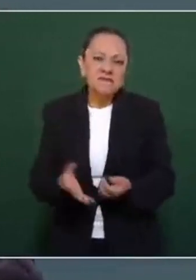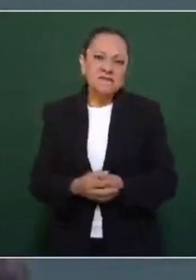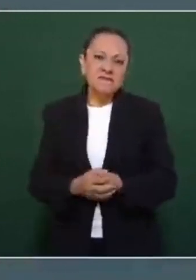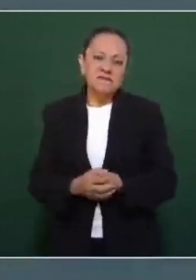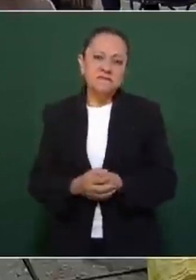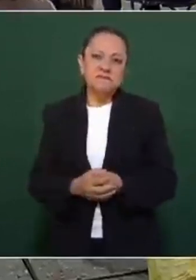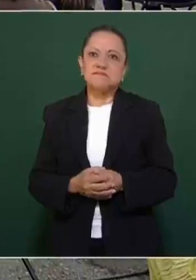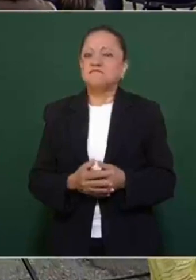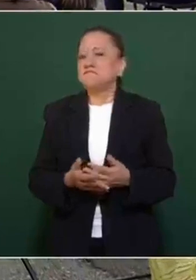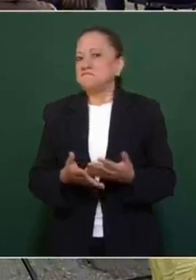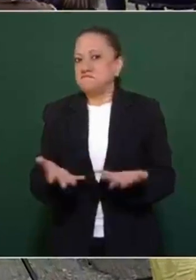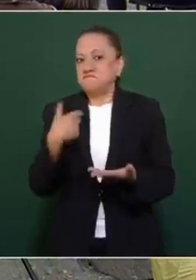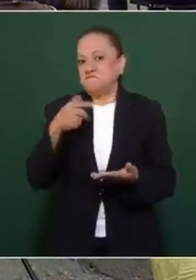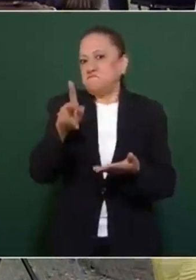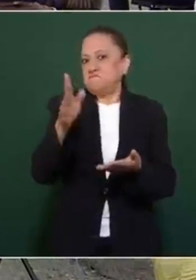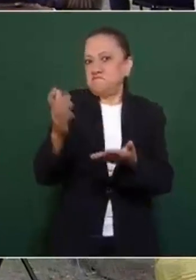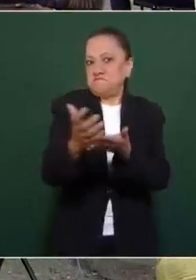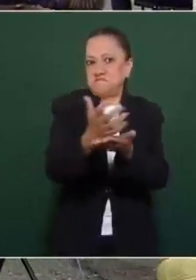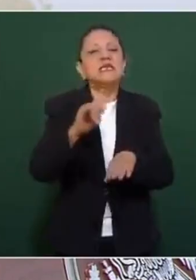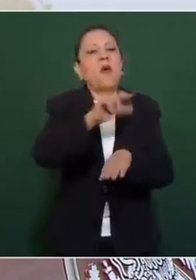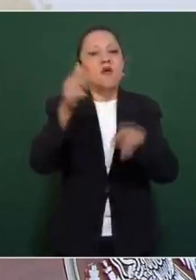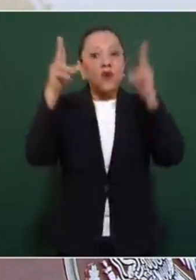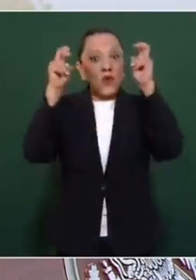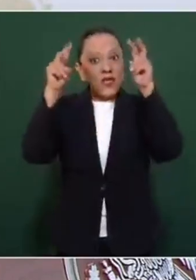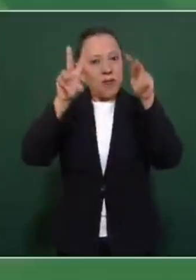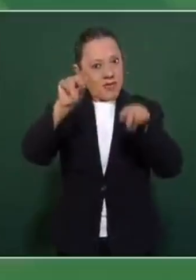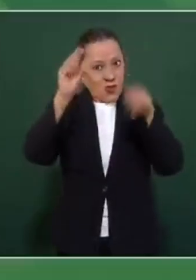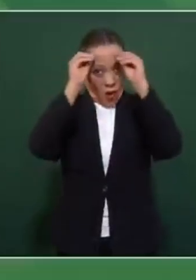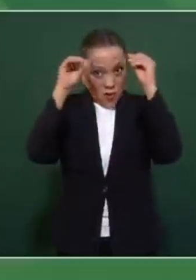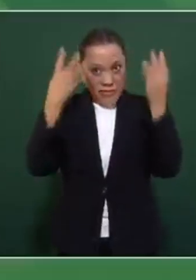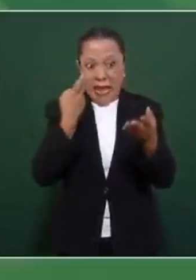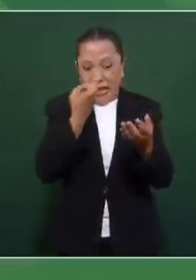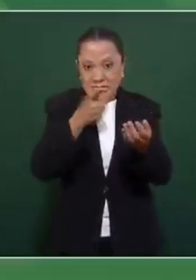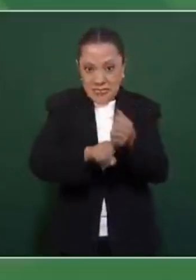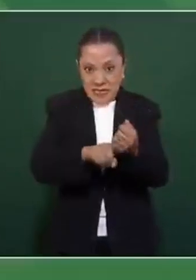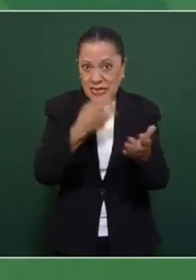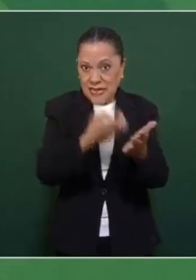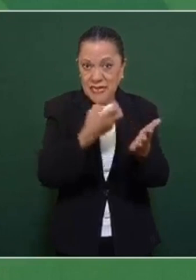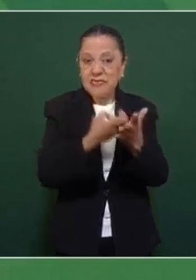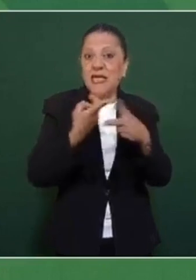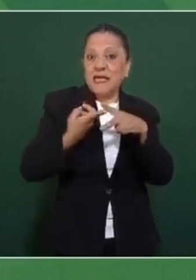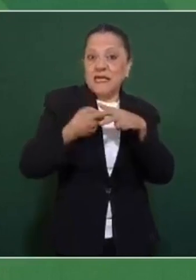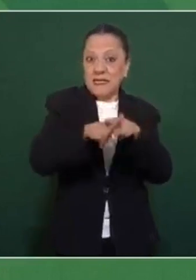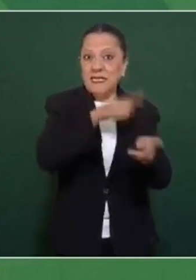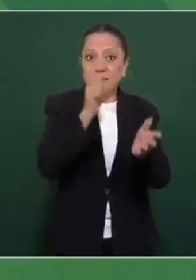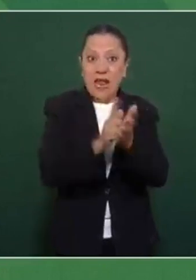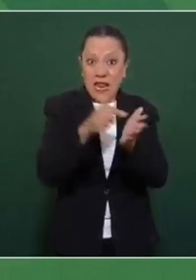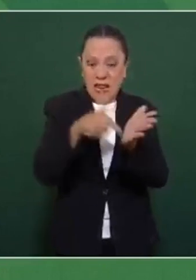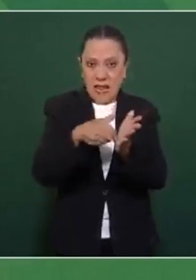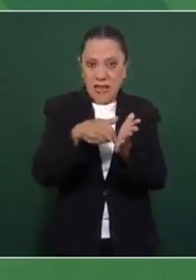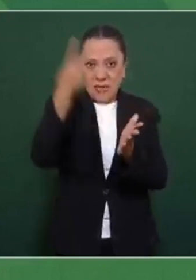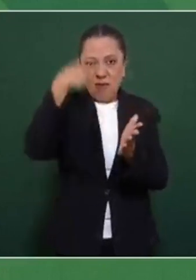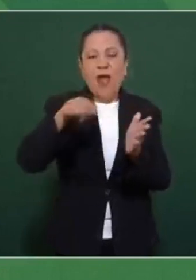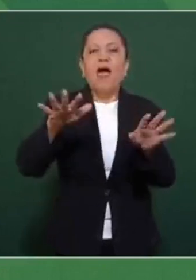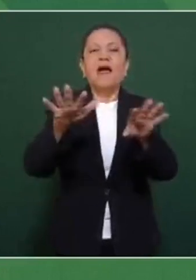es la ganancia en esa iniciativa de ley de reforma a la